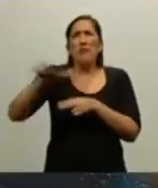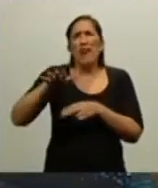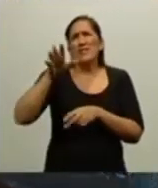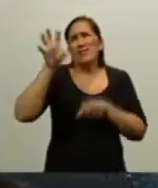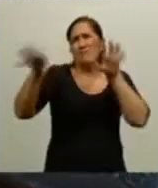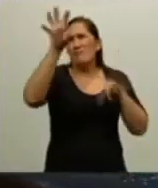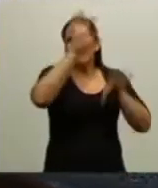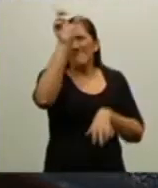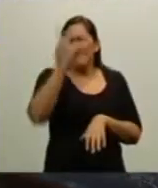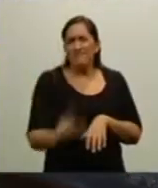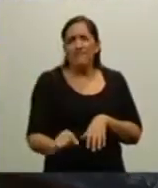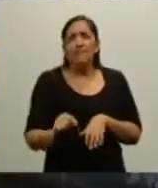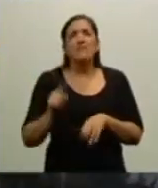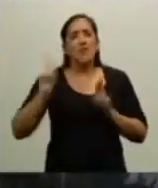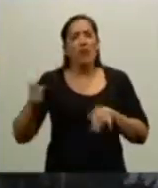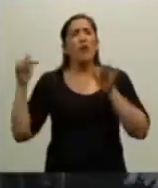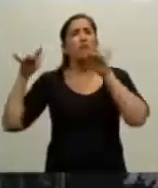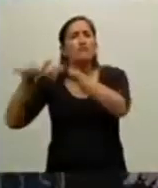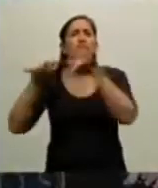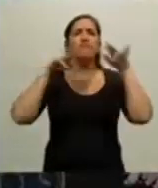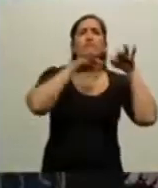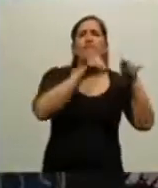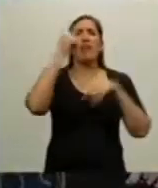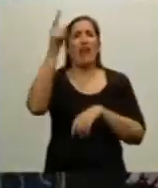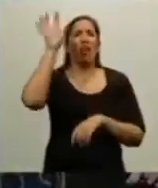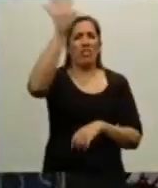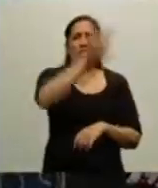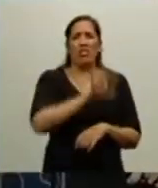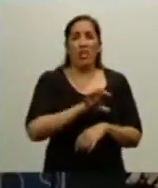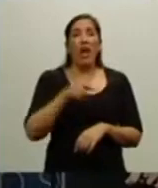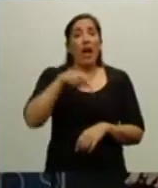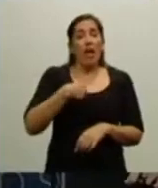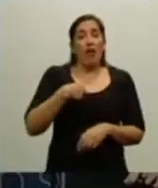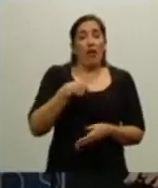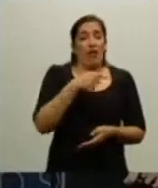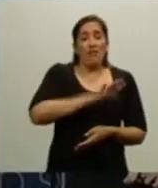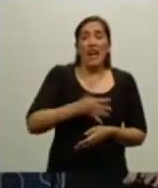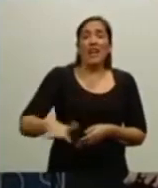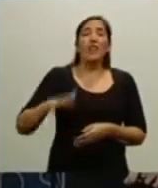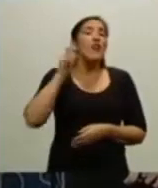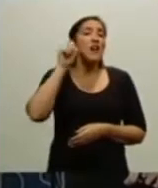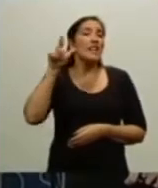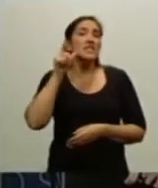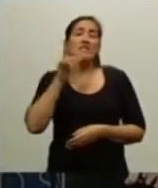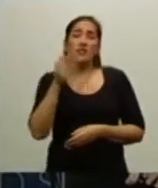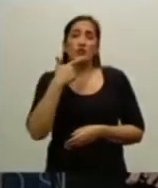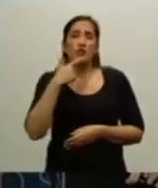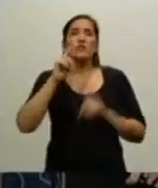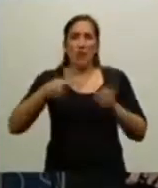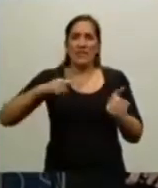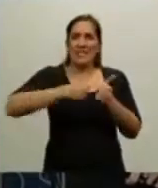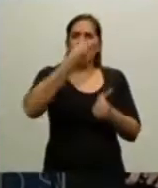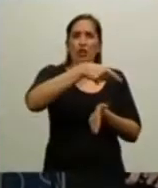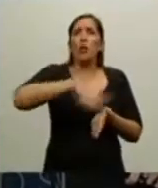Gallegos donde yo estaba también hubo una plaza, en realidad no hubo una plaza, hubo el centro de Río